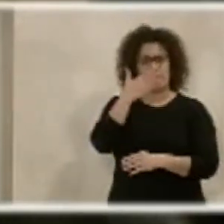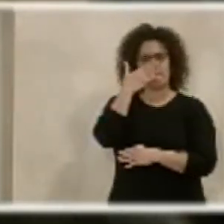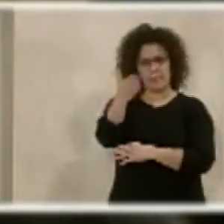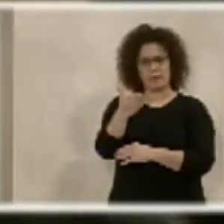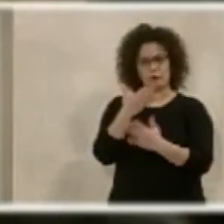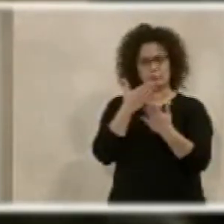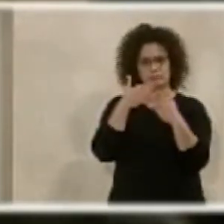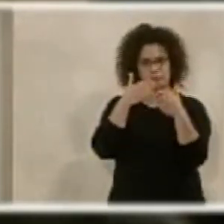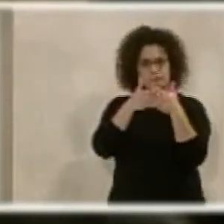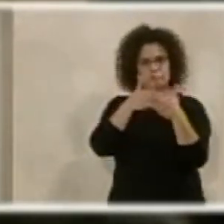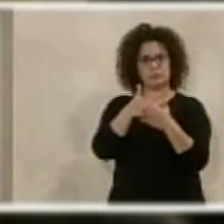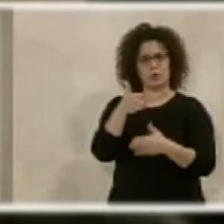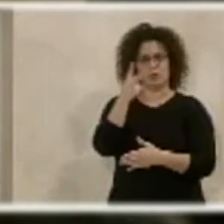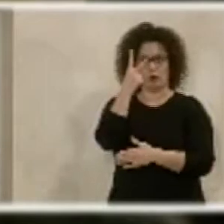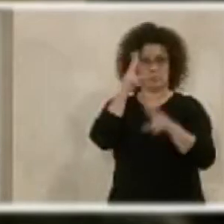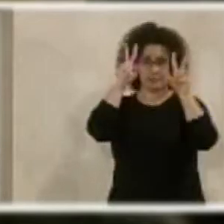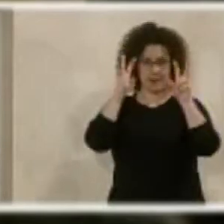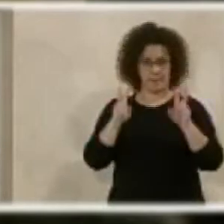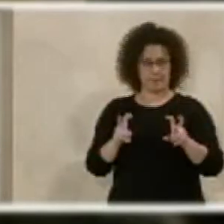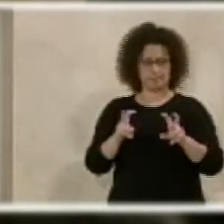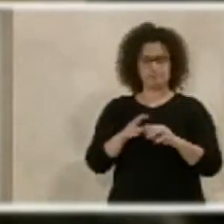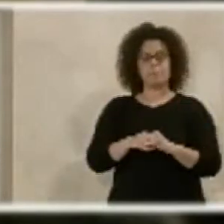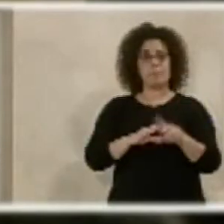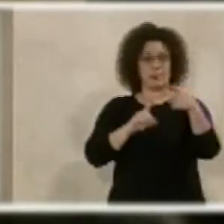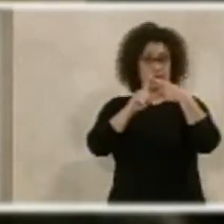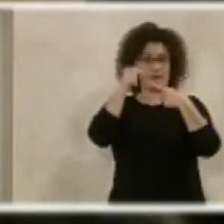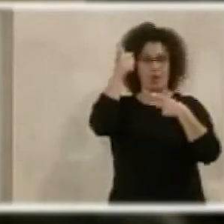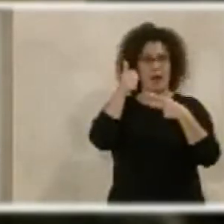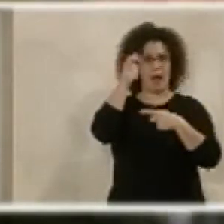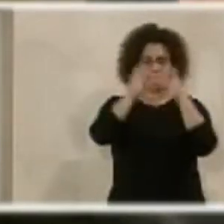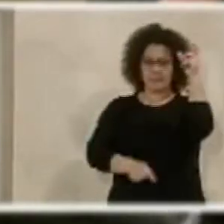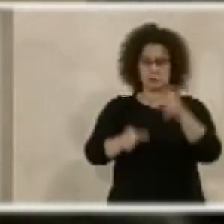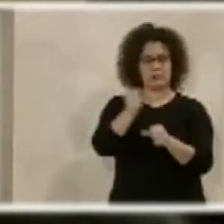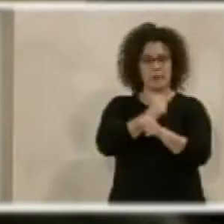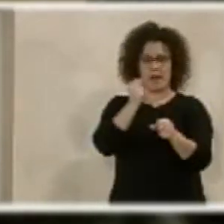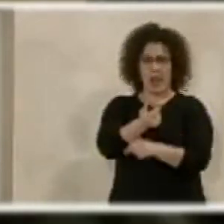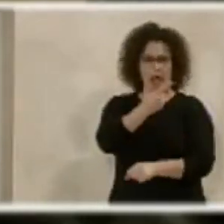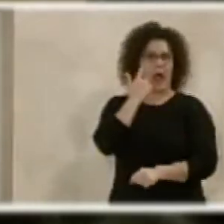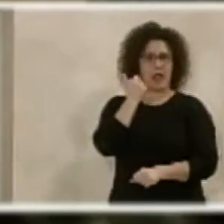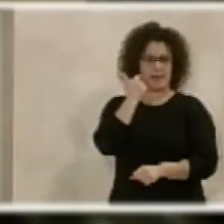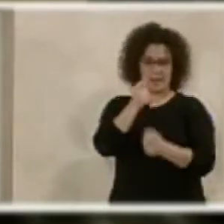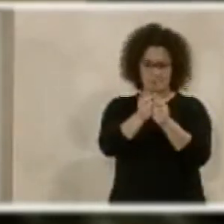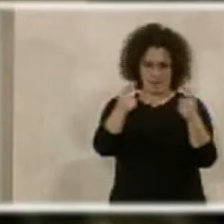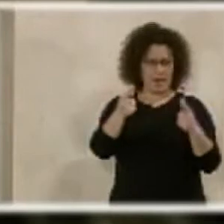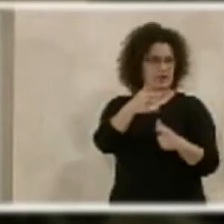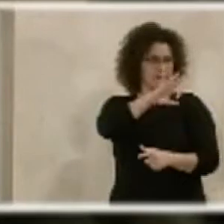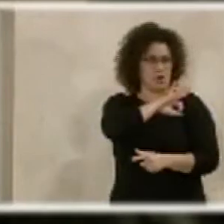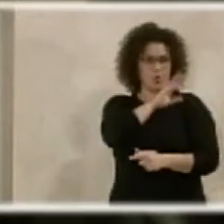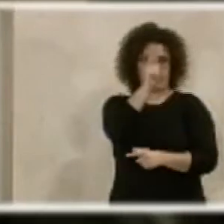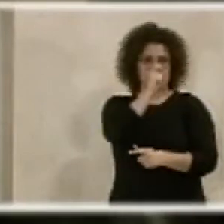concluir, yo reivindicaría dos cuestiones. Una, más efectivos para Almería, y en eso estoy con usted, señor Pérez Nava.